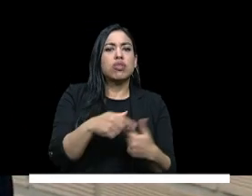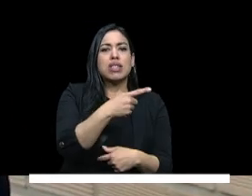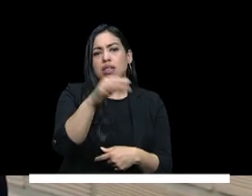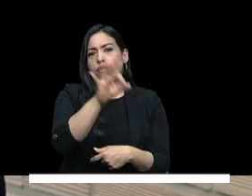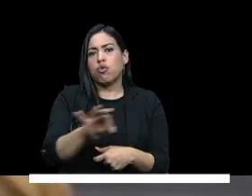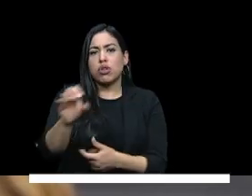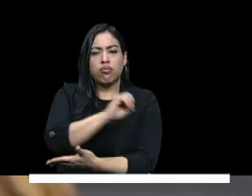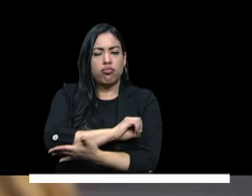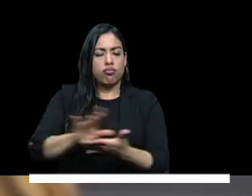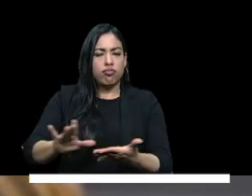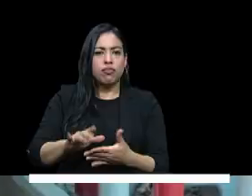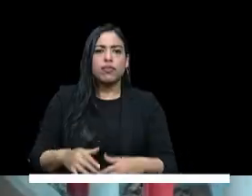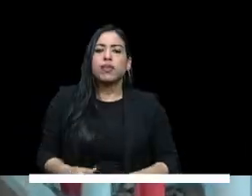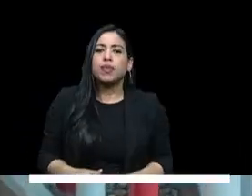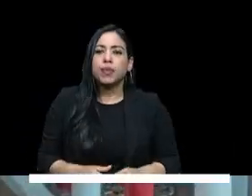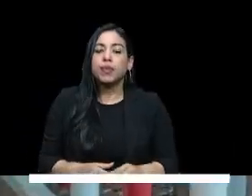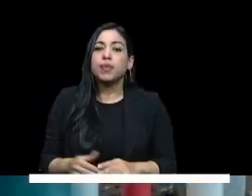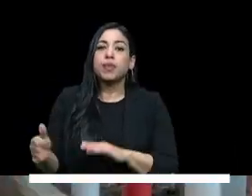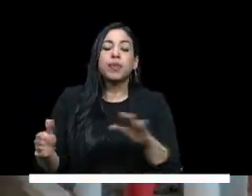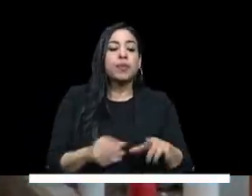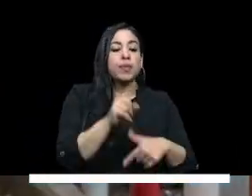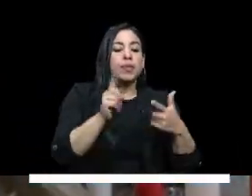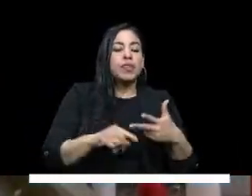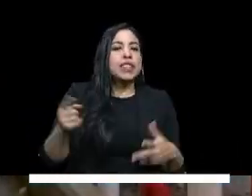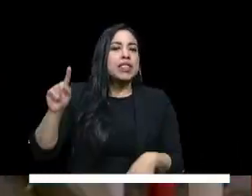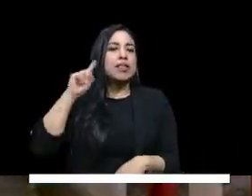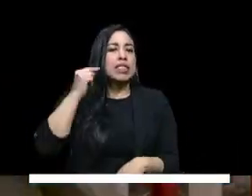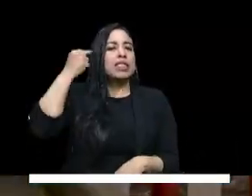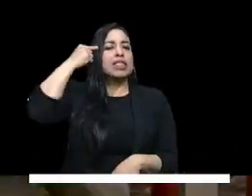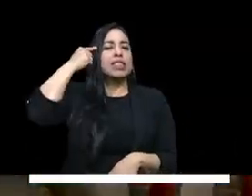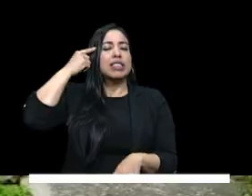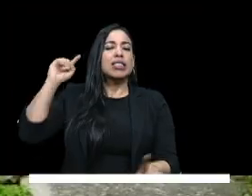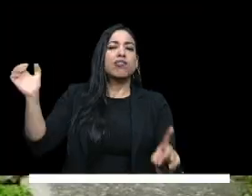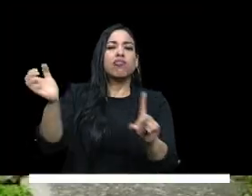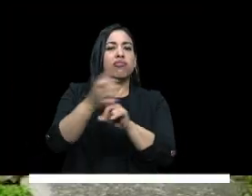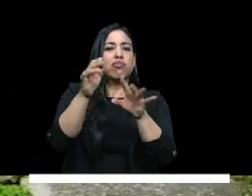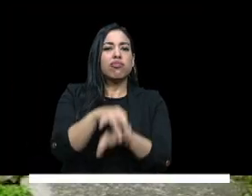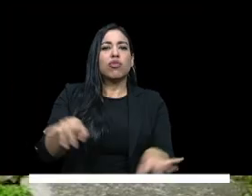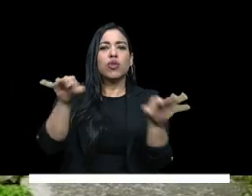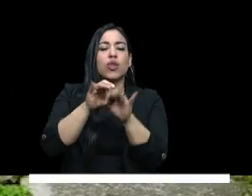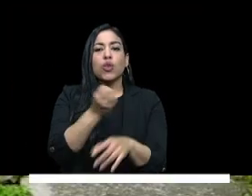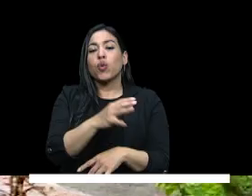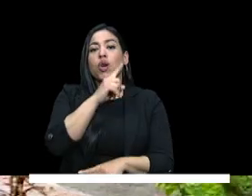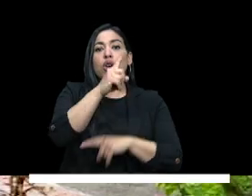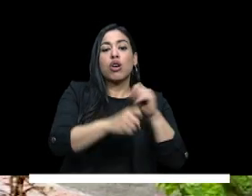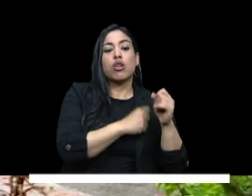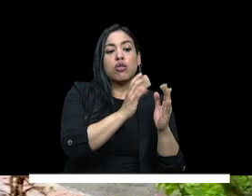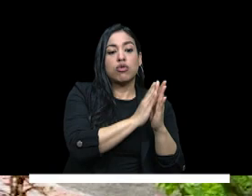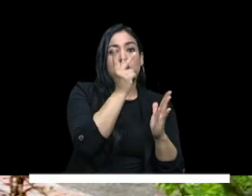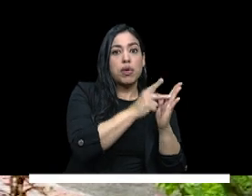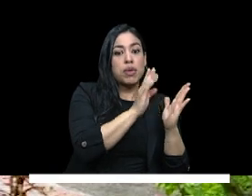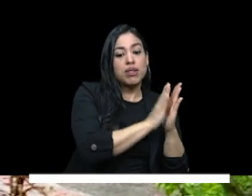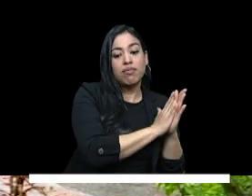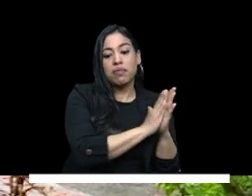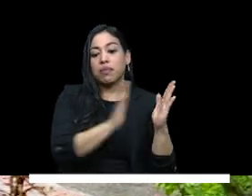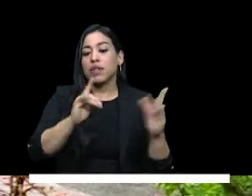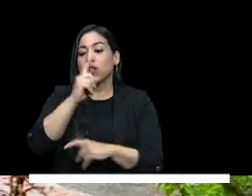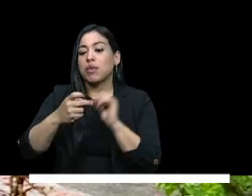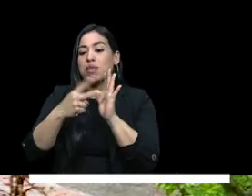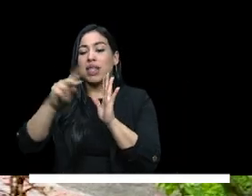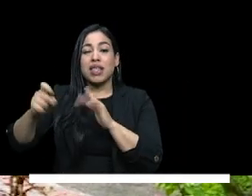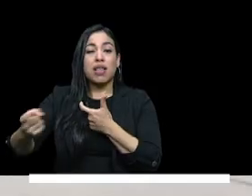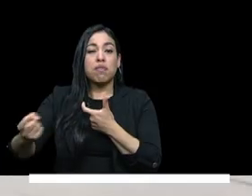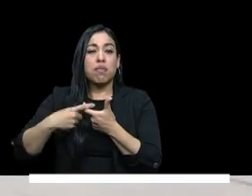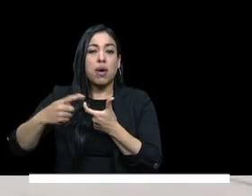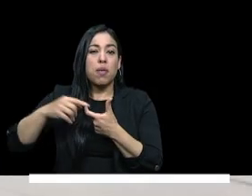del 100% del valor de su matrícula tenemos una meta muy importante y es lograr que a 2026 la tasa de cobertura en educación